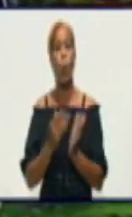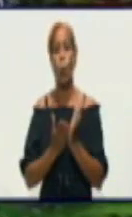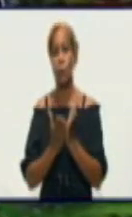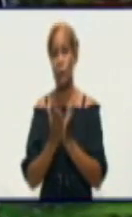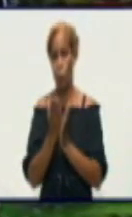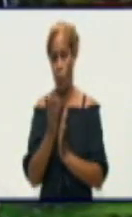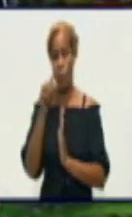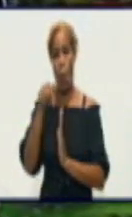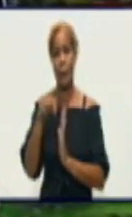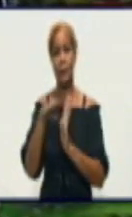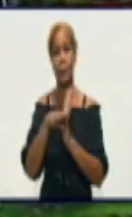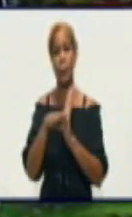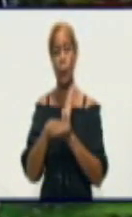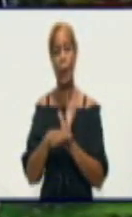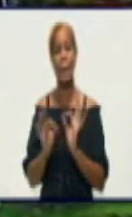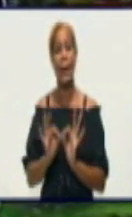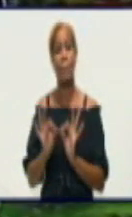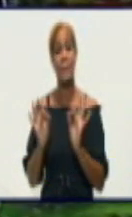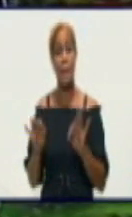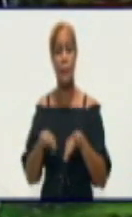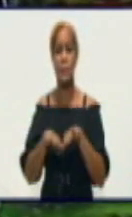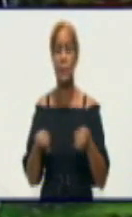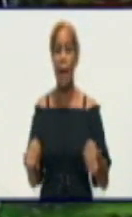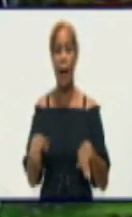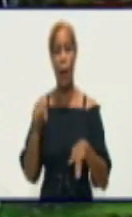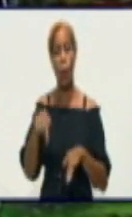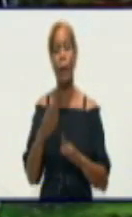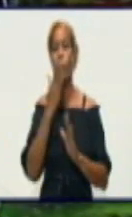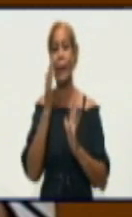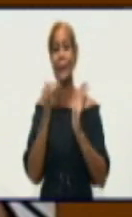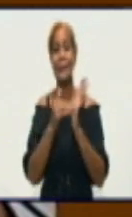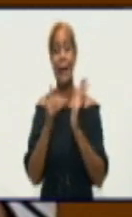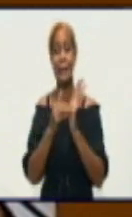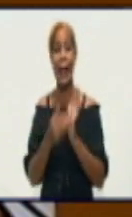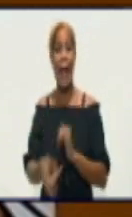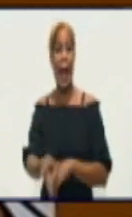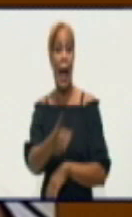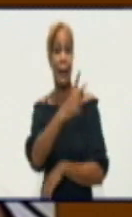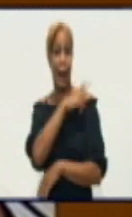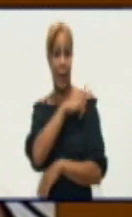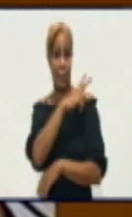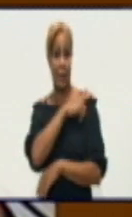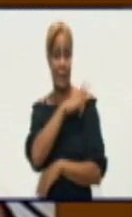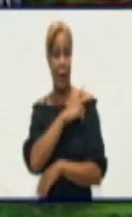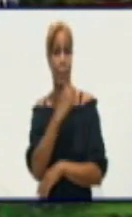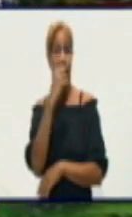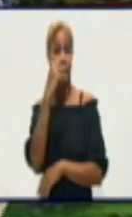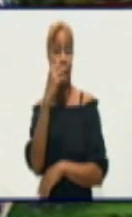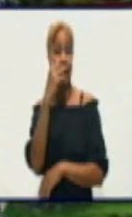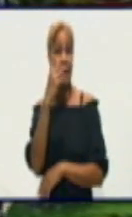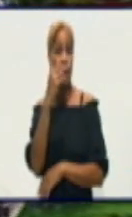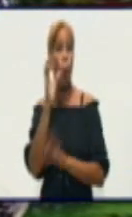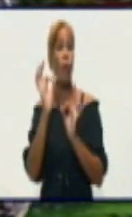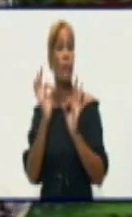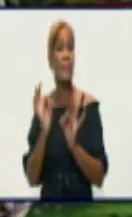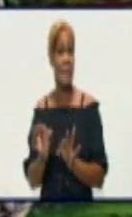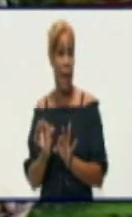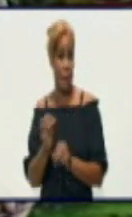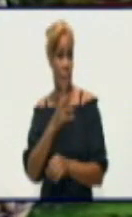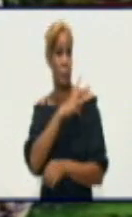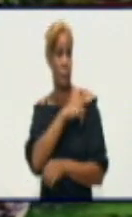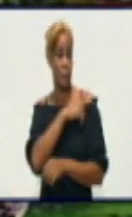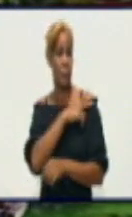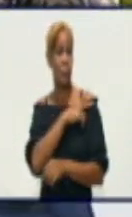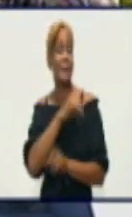Nuestro panel informativo, ya damos las buenas tardes al Capitán Ernesto González Rodríguez, primer oficial de tránsito en la provincia